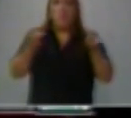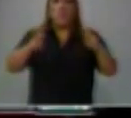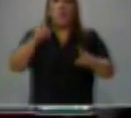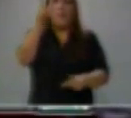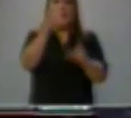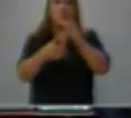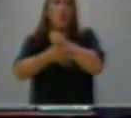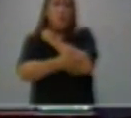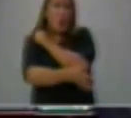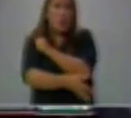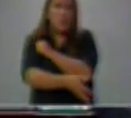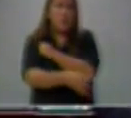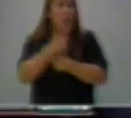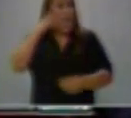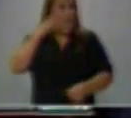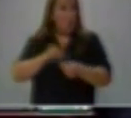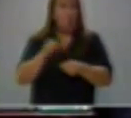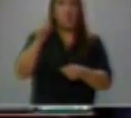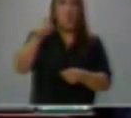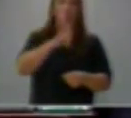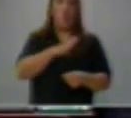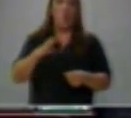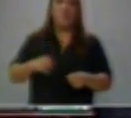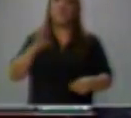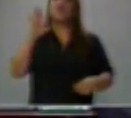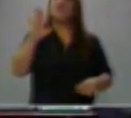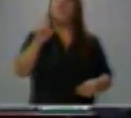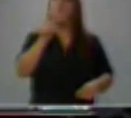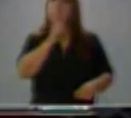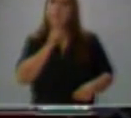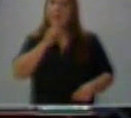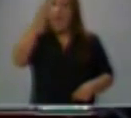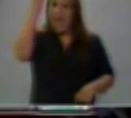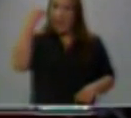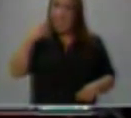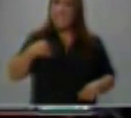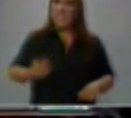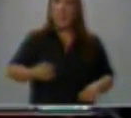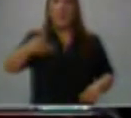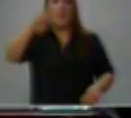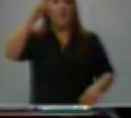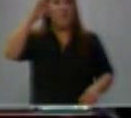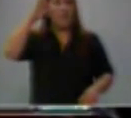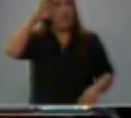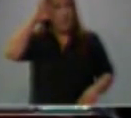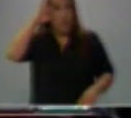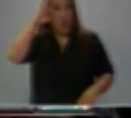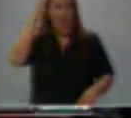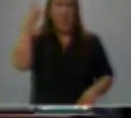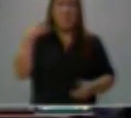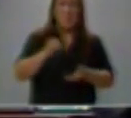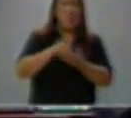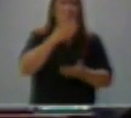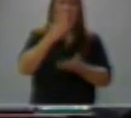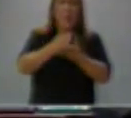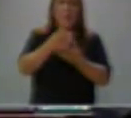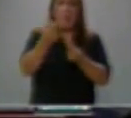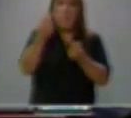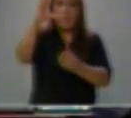Recuerde que en su gobierno, el gobierno de su papá, señora Fujimori, el déficit fiscal fue más de 3%.